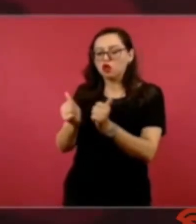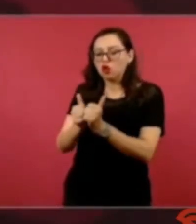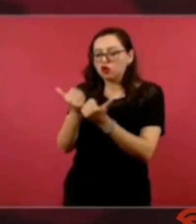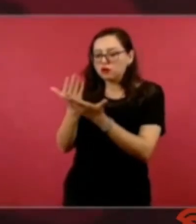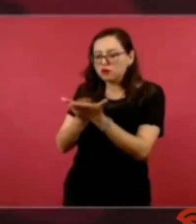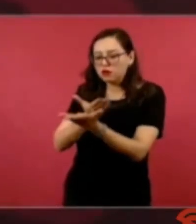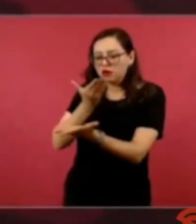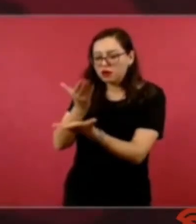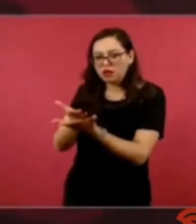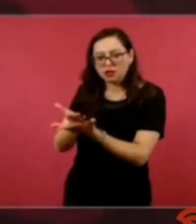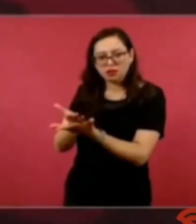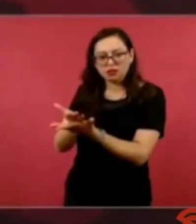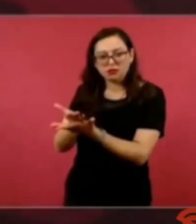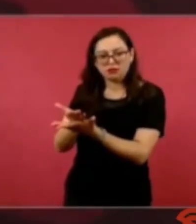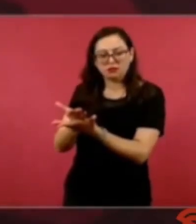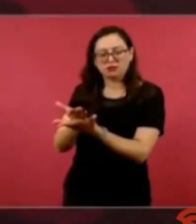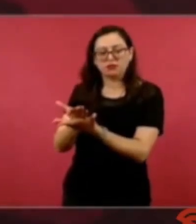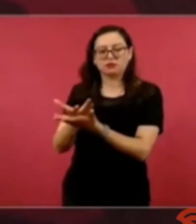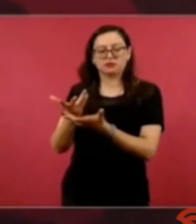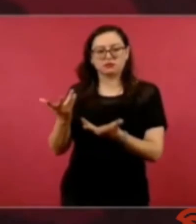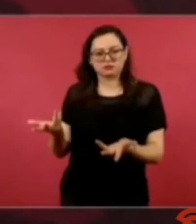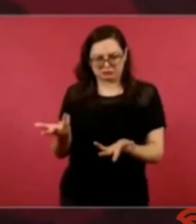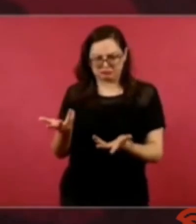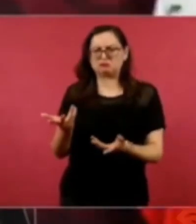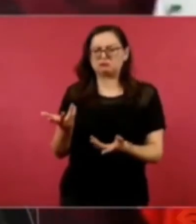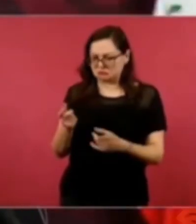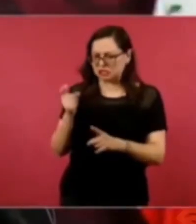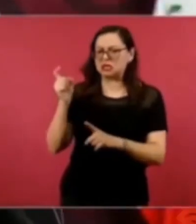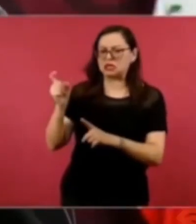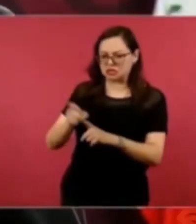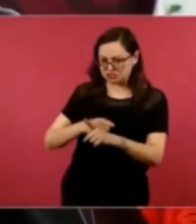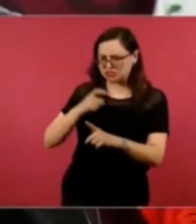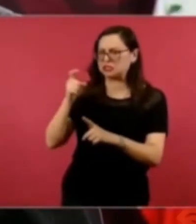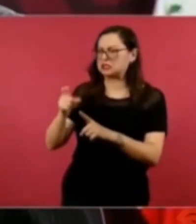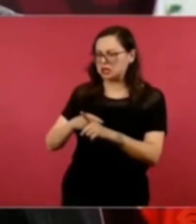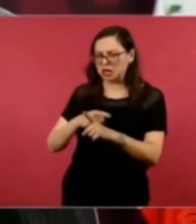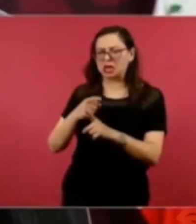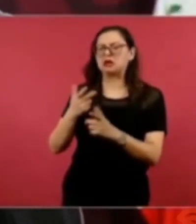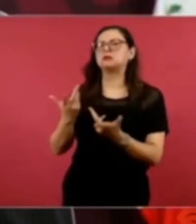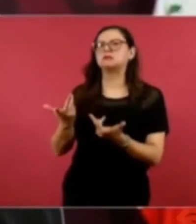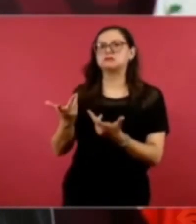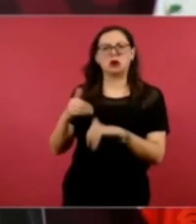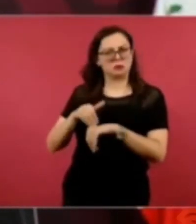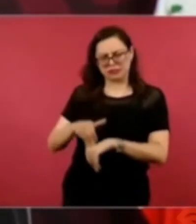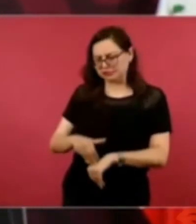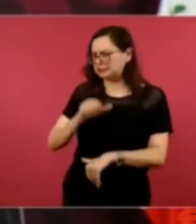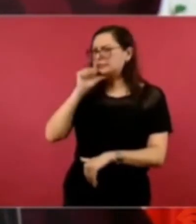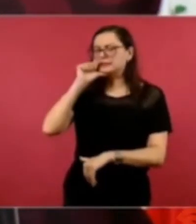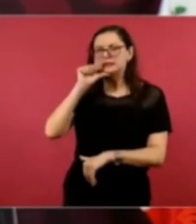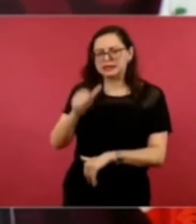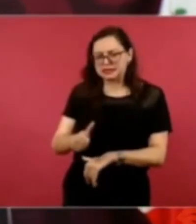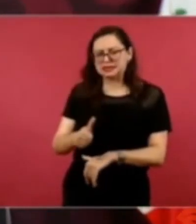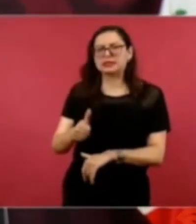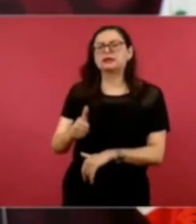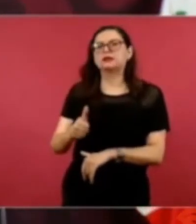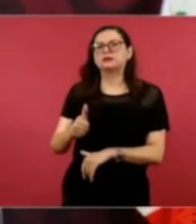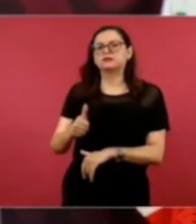que sea crítica desde luego no sumisa que no sean